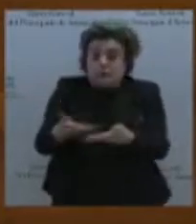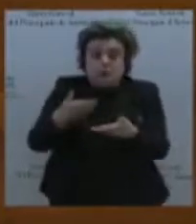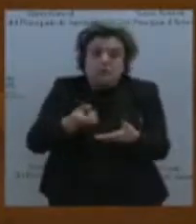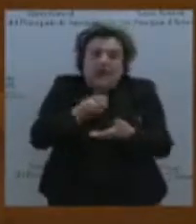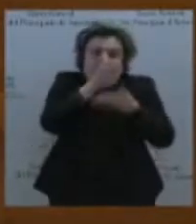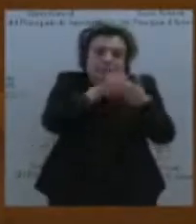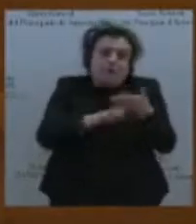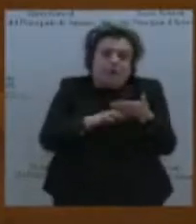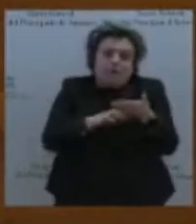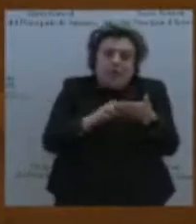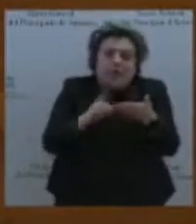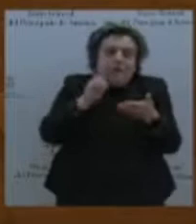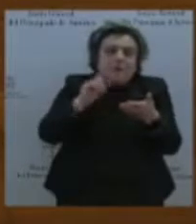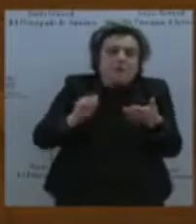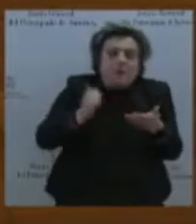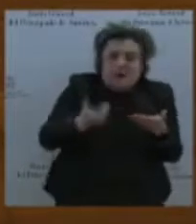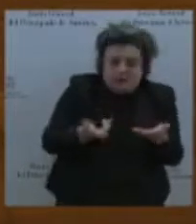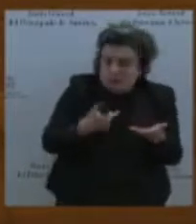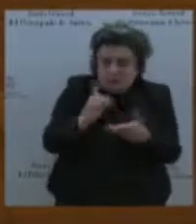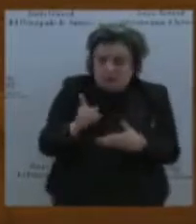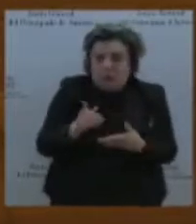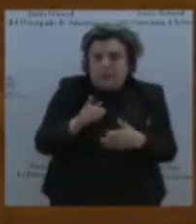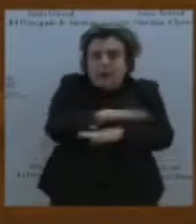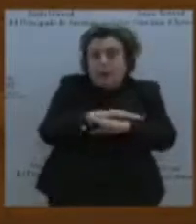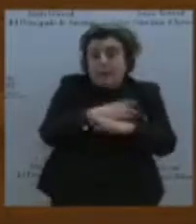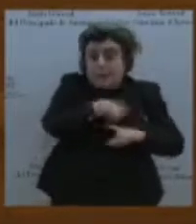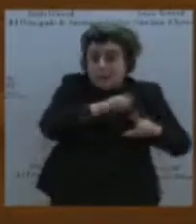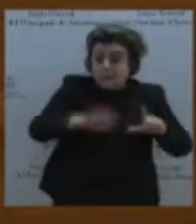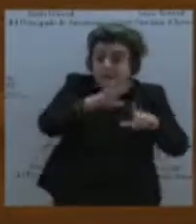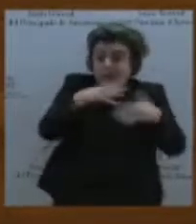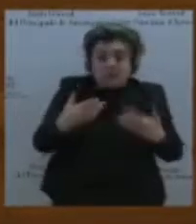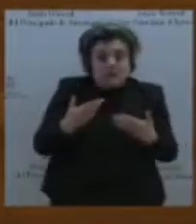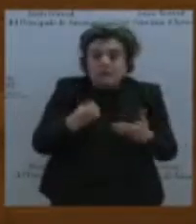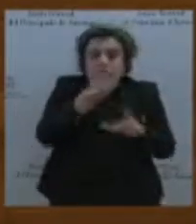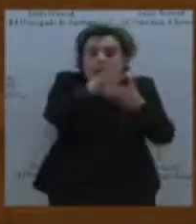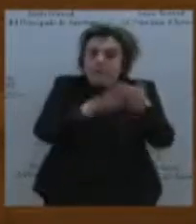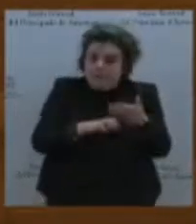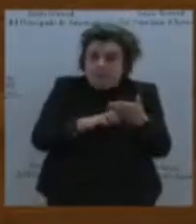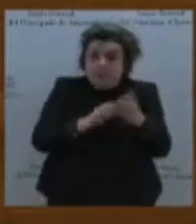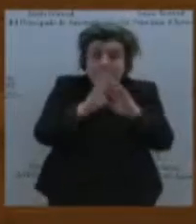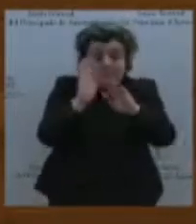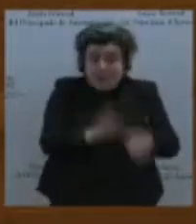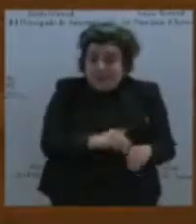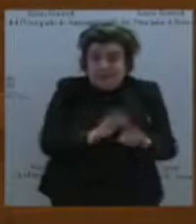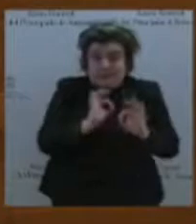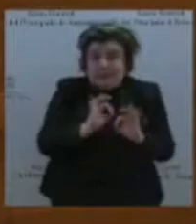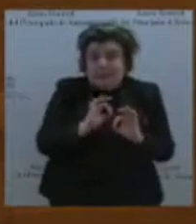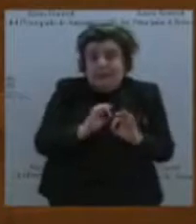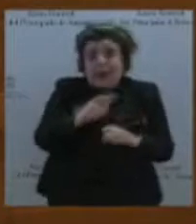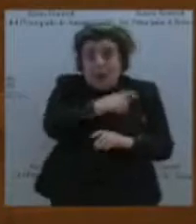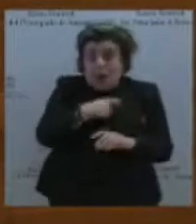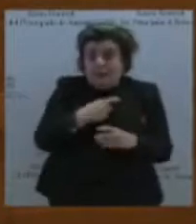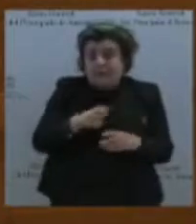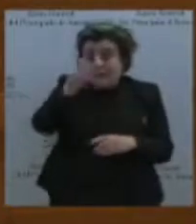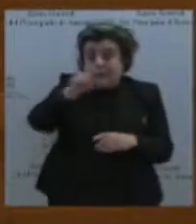actual, sino el informe final del Comité de Personas Expertas para la Reforma a la Financiación Autonómica que creó Cristóbal Montoro,